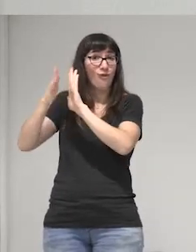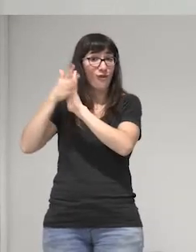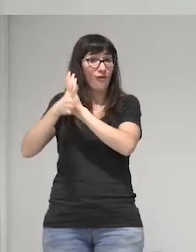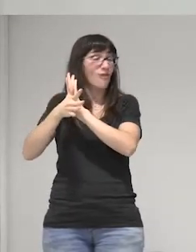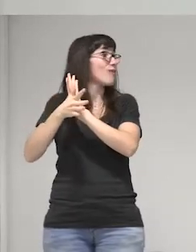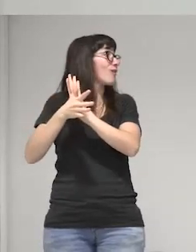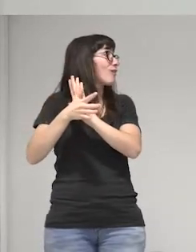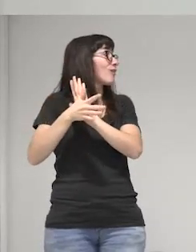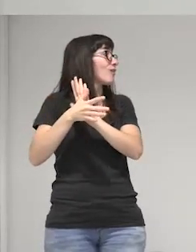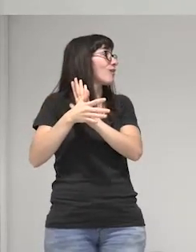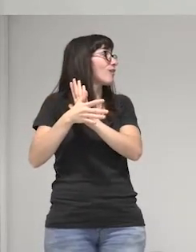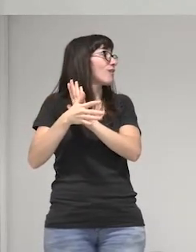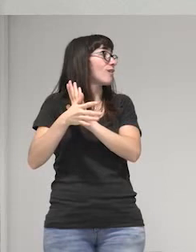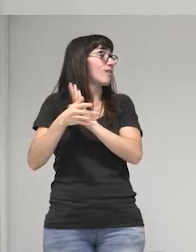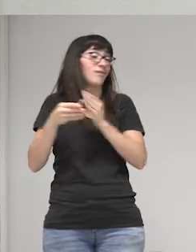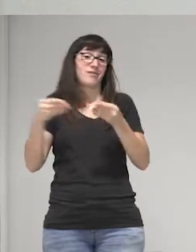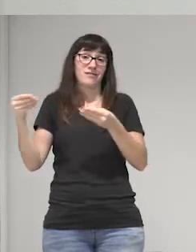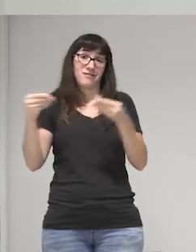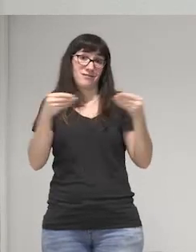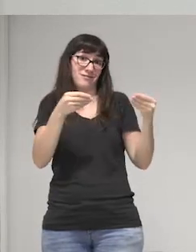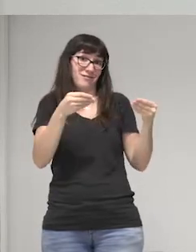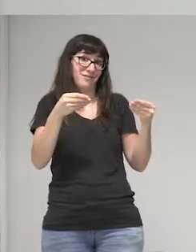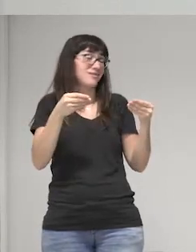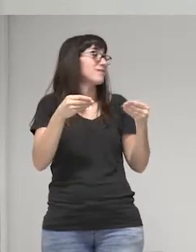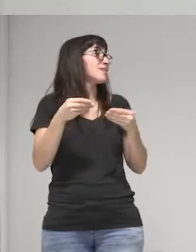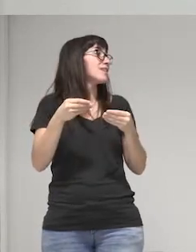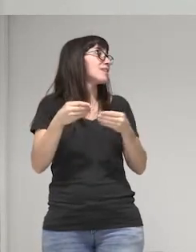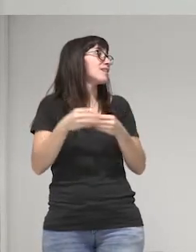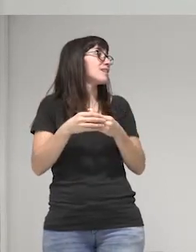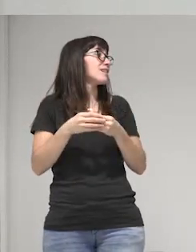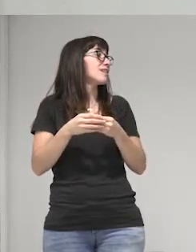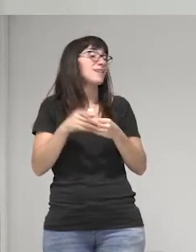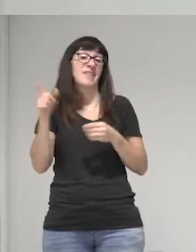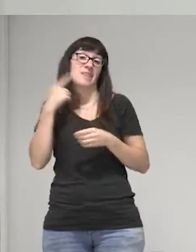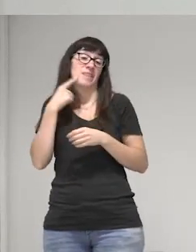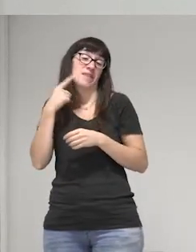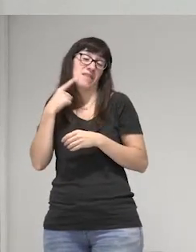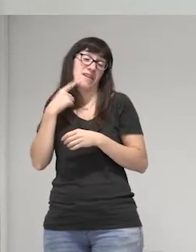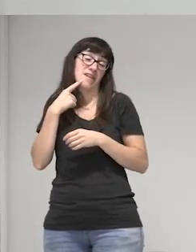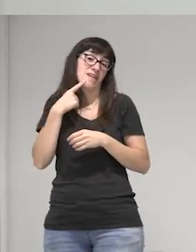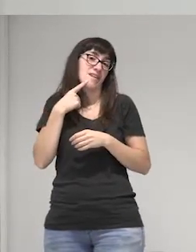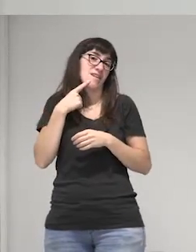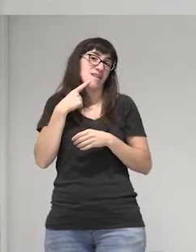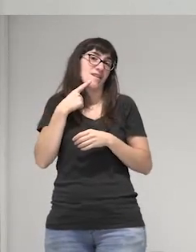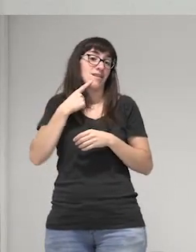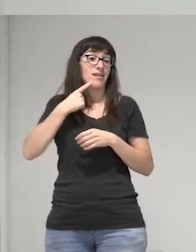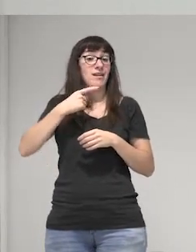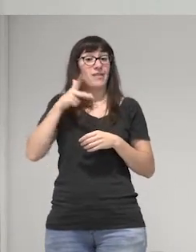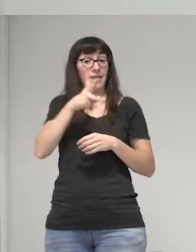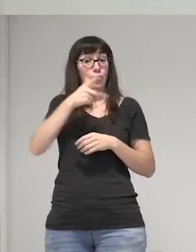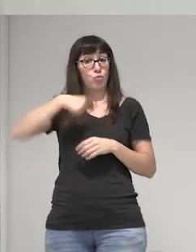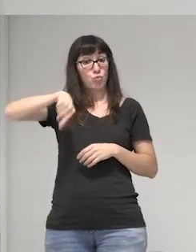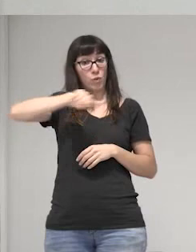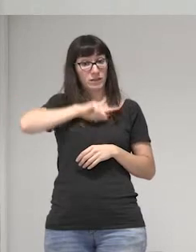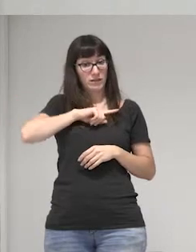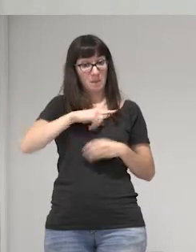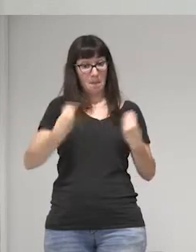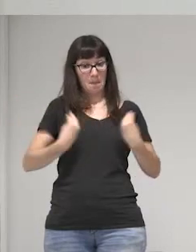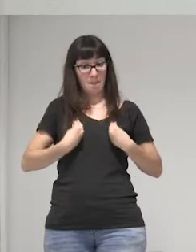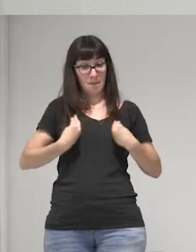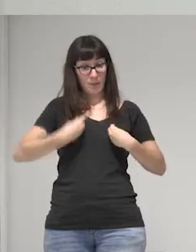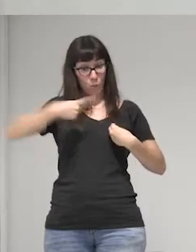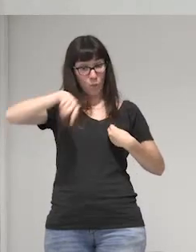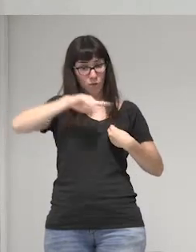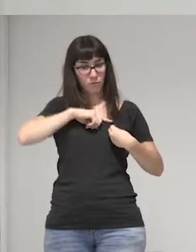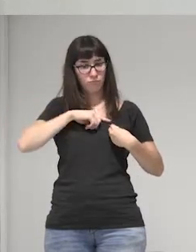aquí pues yo sé que no lo empezó así pero pero ella dice que nuestros derechos nuestra vida una lucha